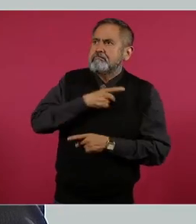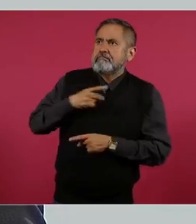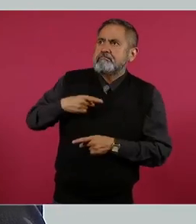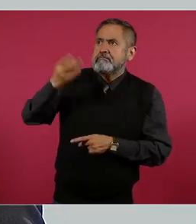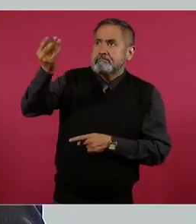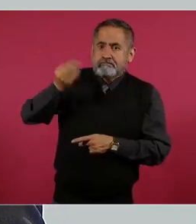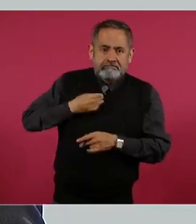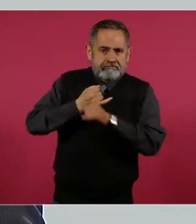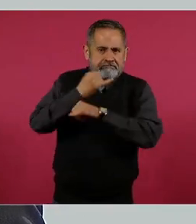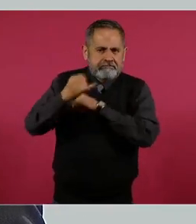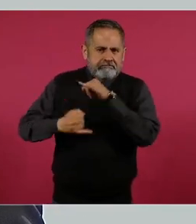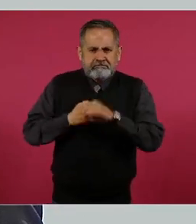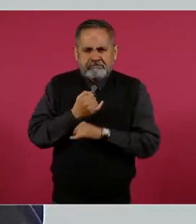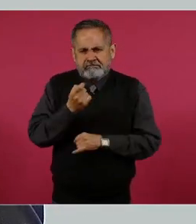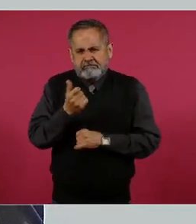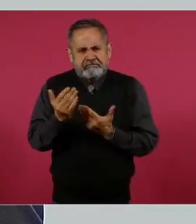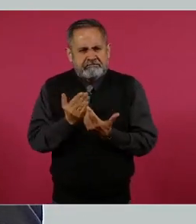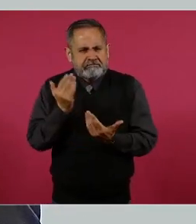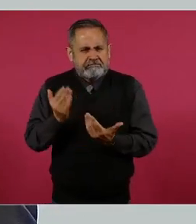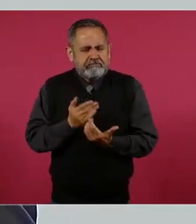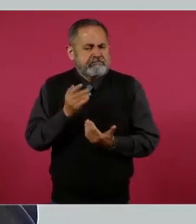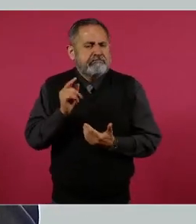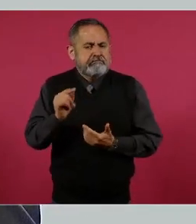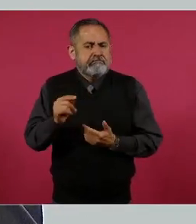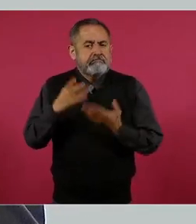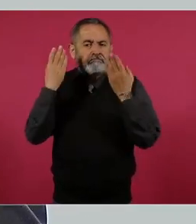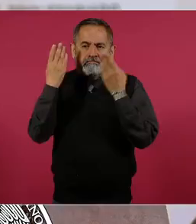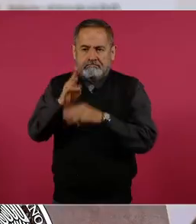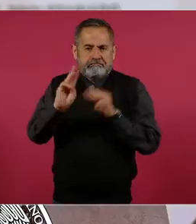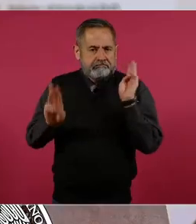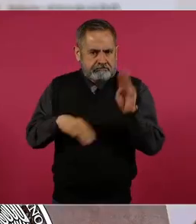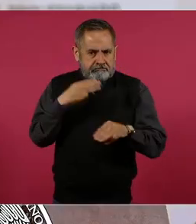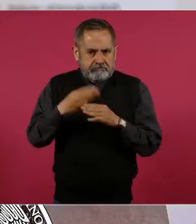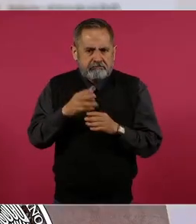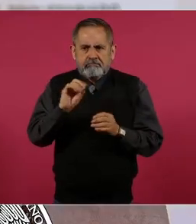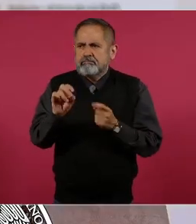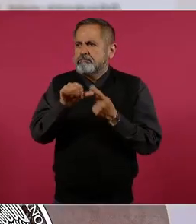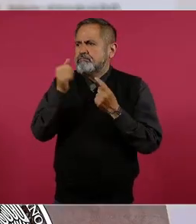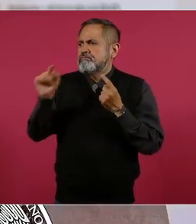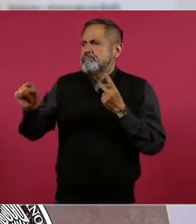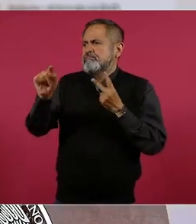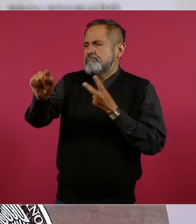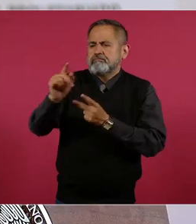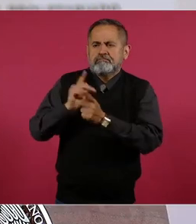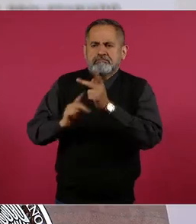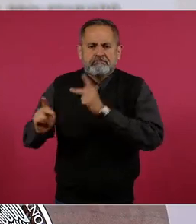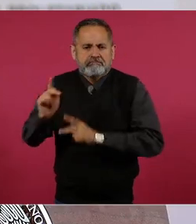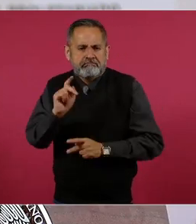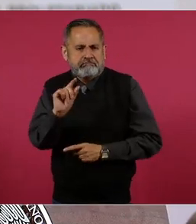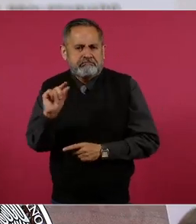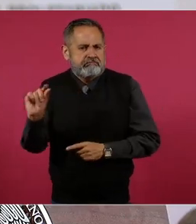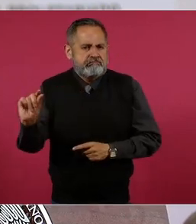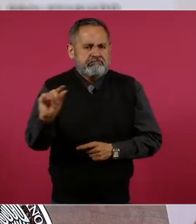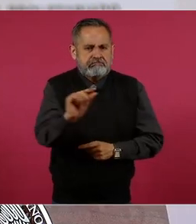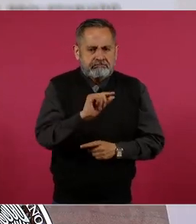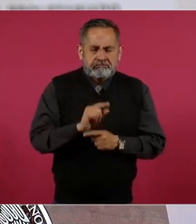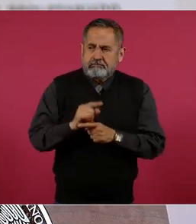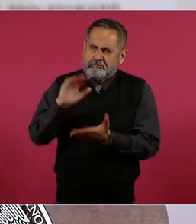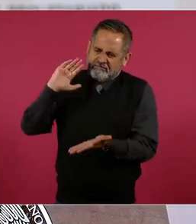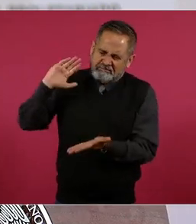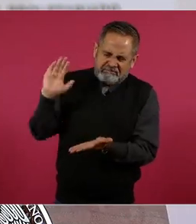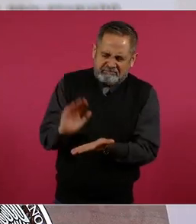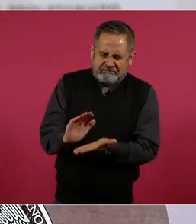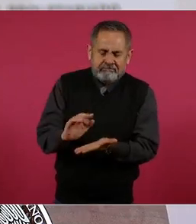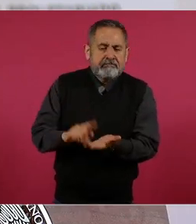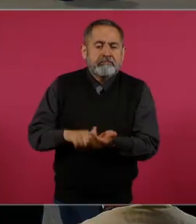con organismos financieros internacionales como lo es el Banco Mundial u otras agencias de desarrollo. Esto prácticamente redujimos a 94